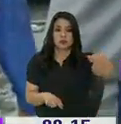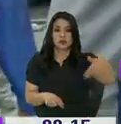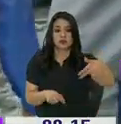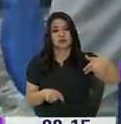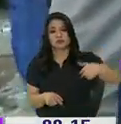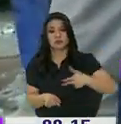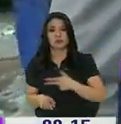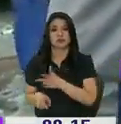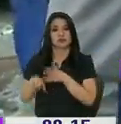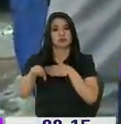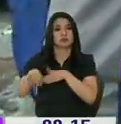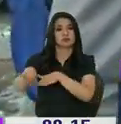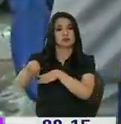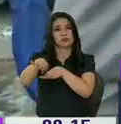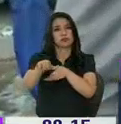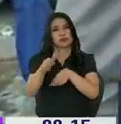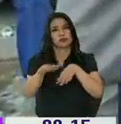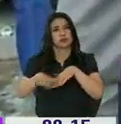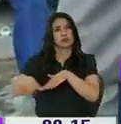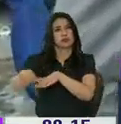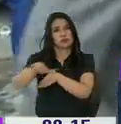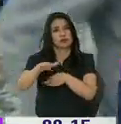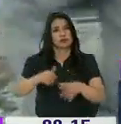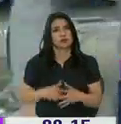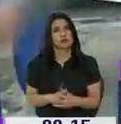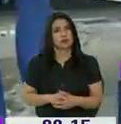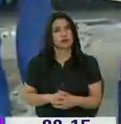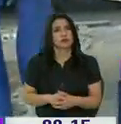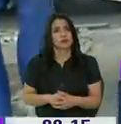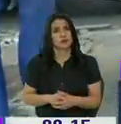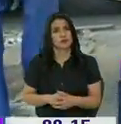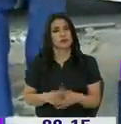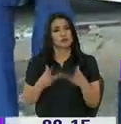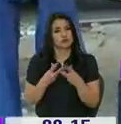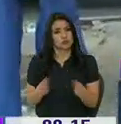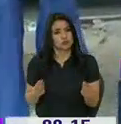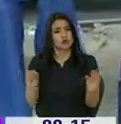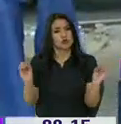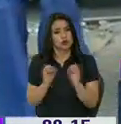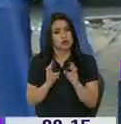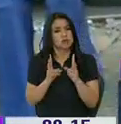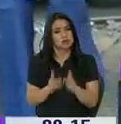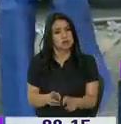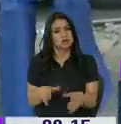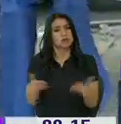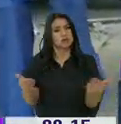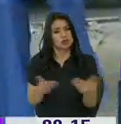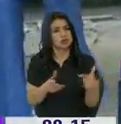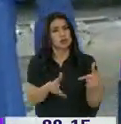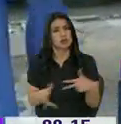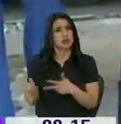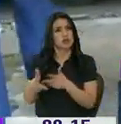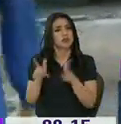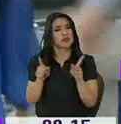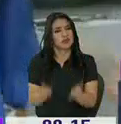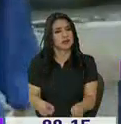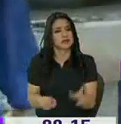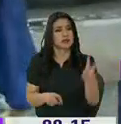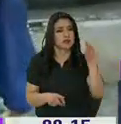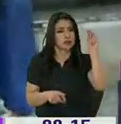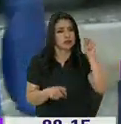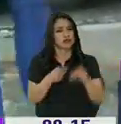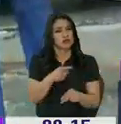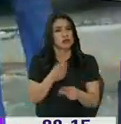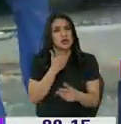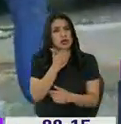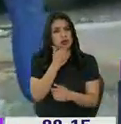mandan por la vía congestionada, por el otro sector. ¿Eso se va a regular o es posible o por dónde debe tomar la ciudadanía que viene del norte, el